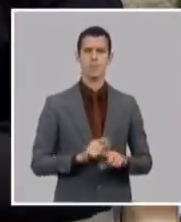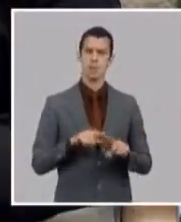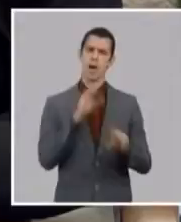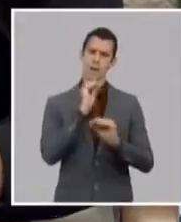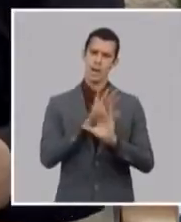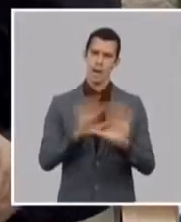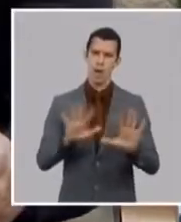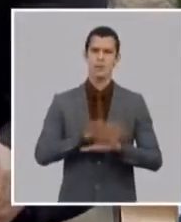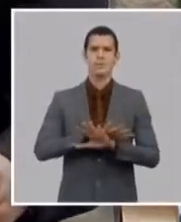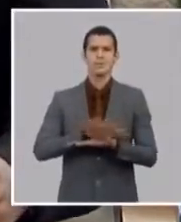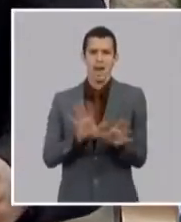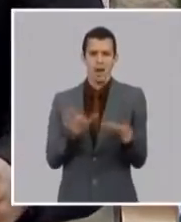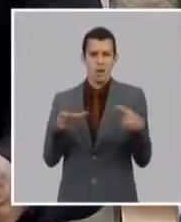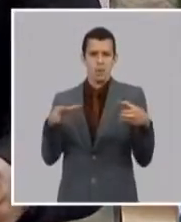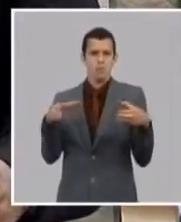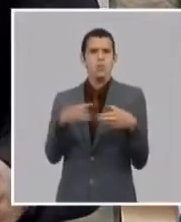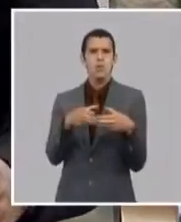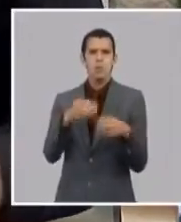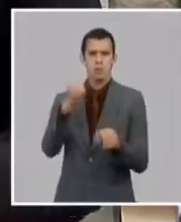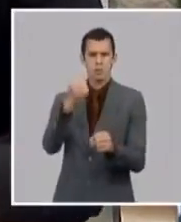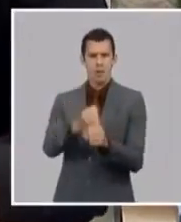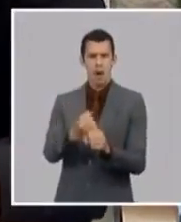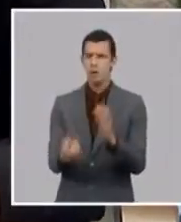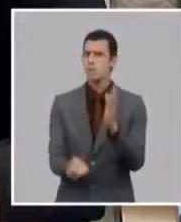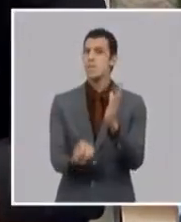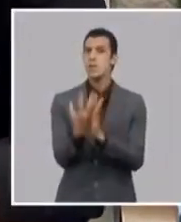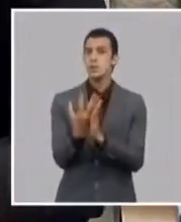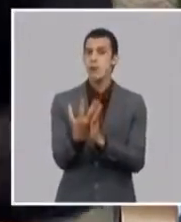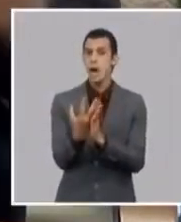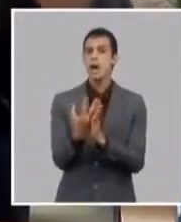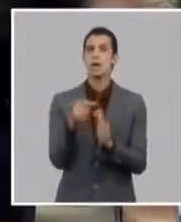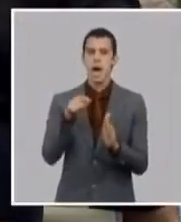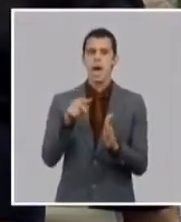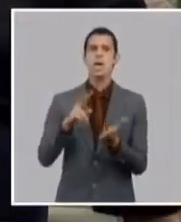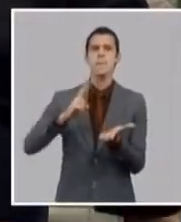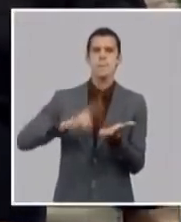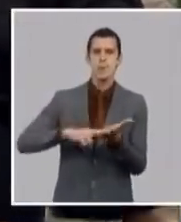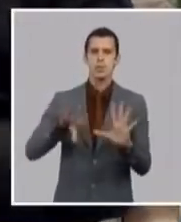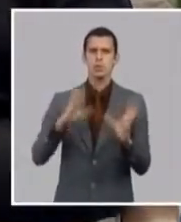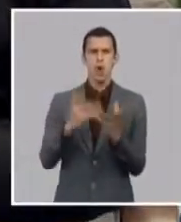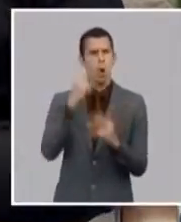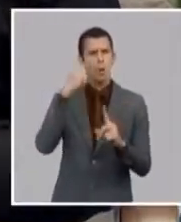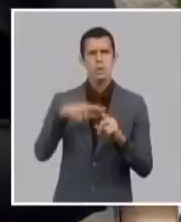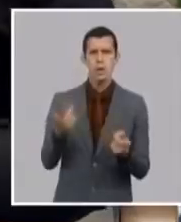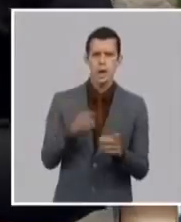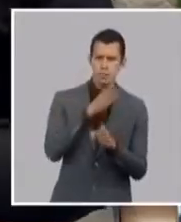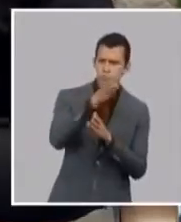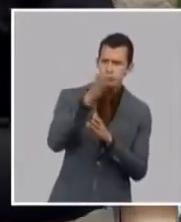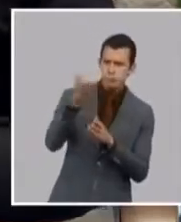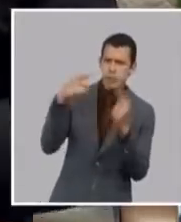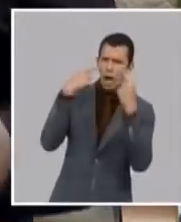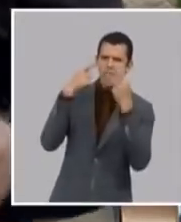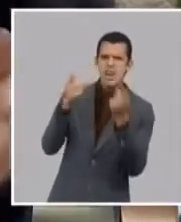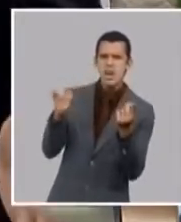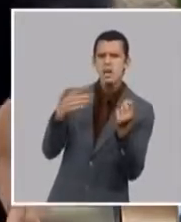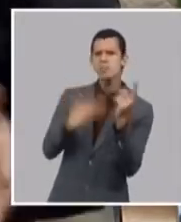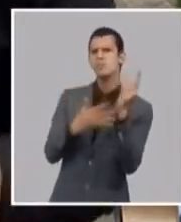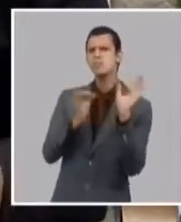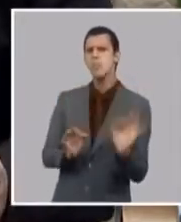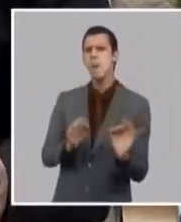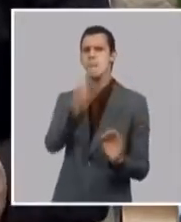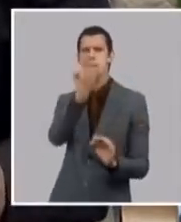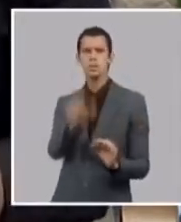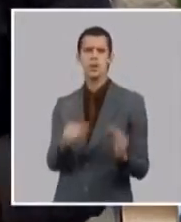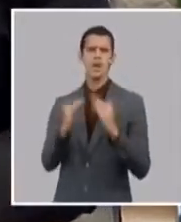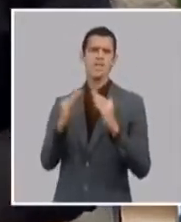para ver cómo actualizamos esas normativas para regular respetando repito los derechos de la población a decidir dónde